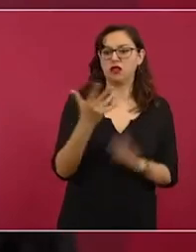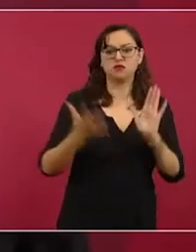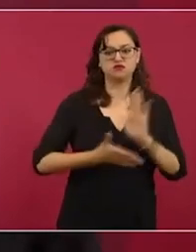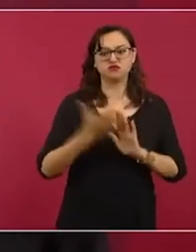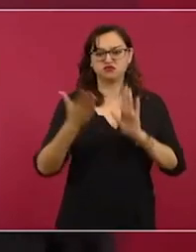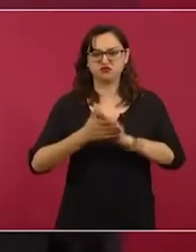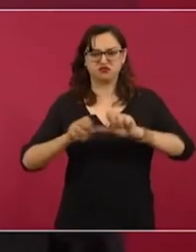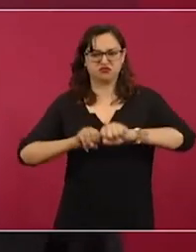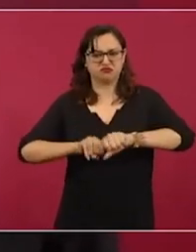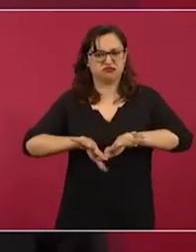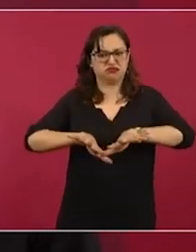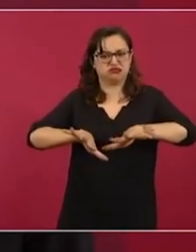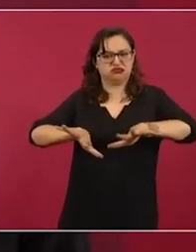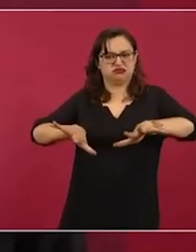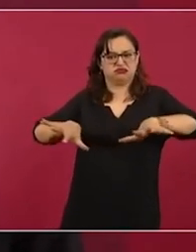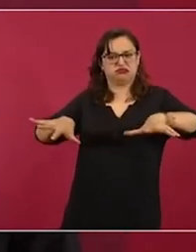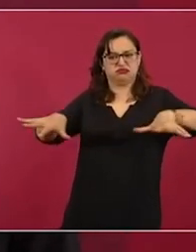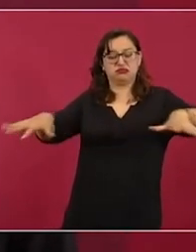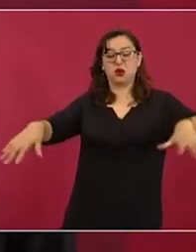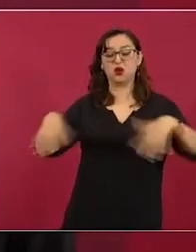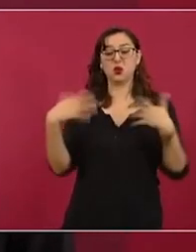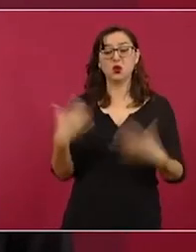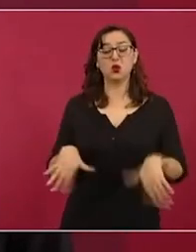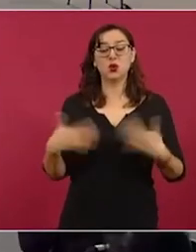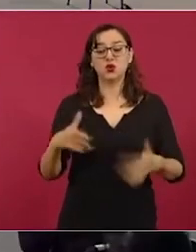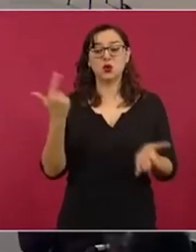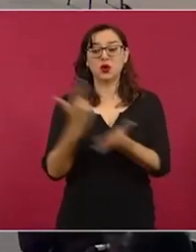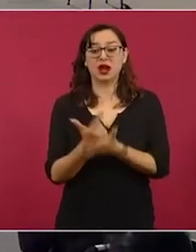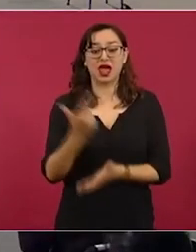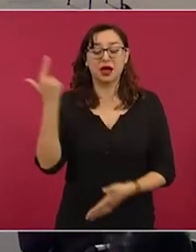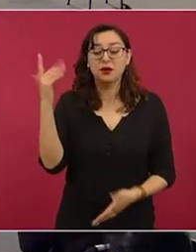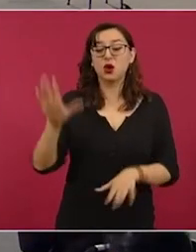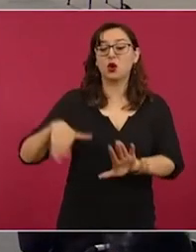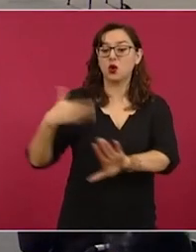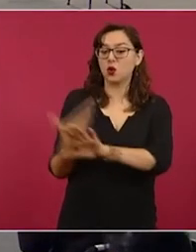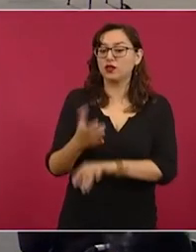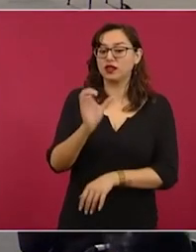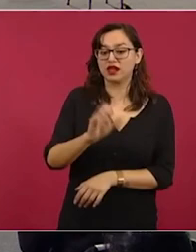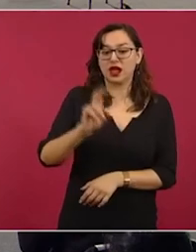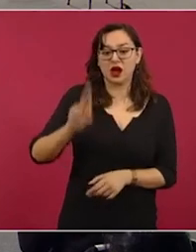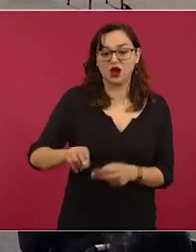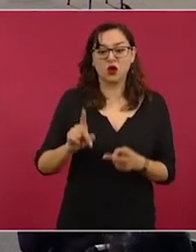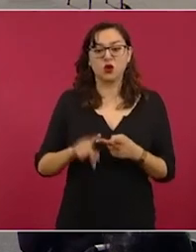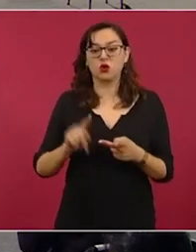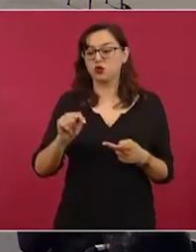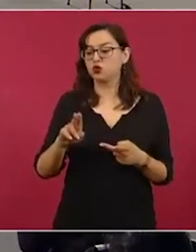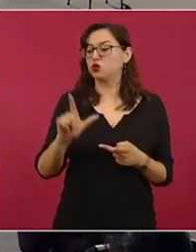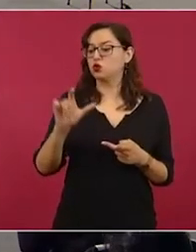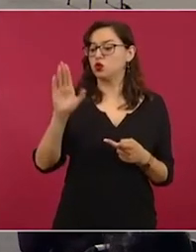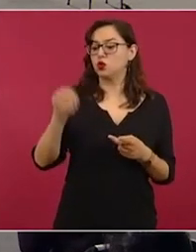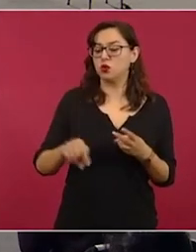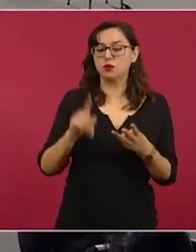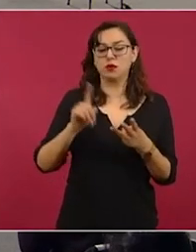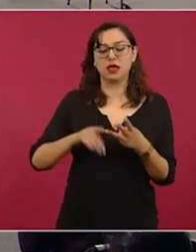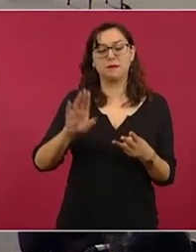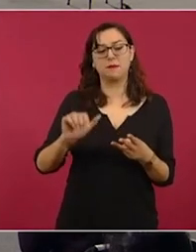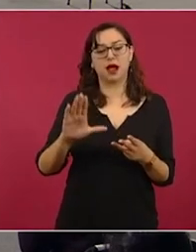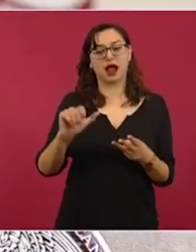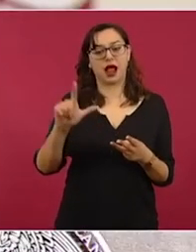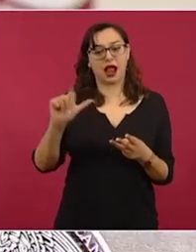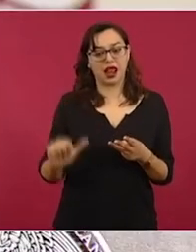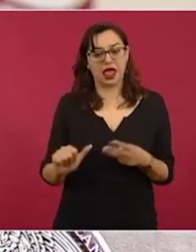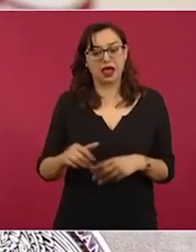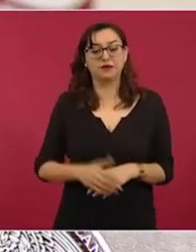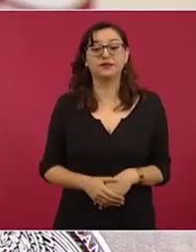en Quintana Roo que ha impactado a Cancún, Tulum y Bacalar. Hay